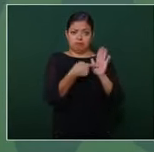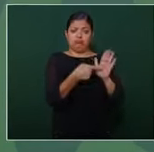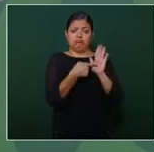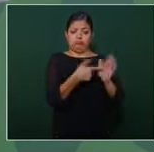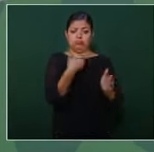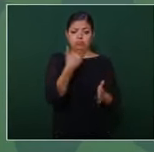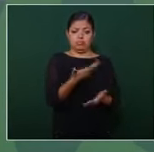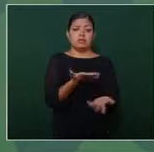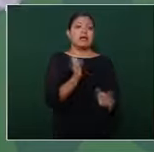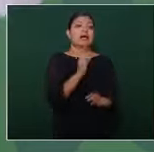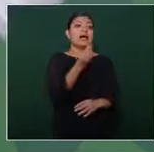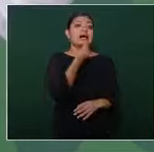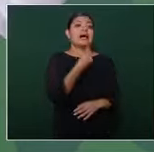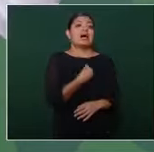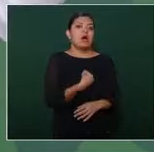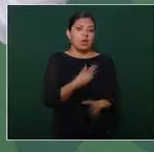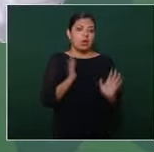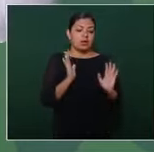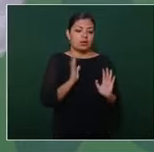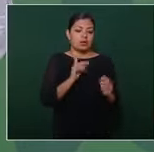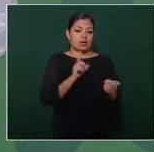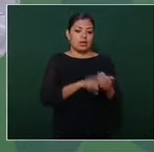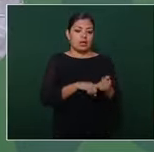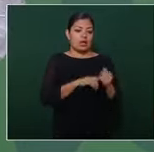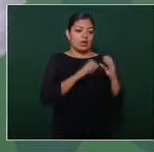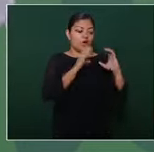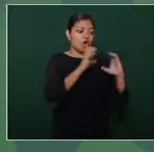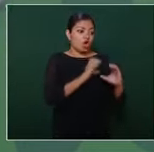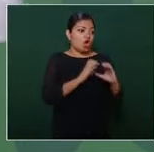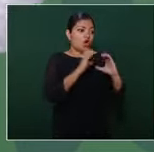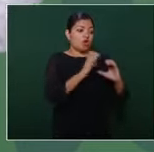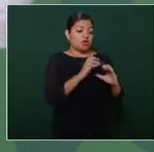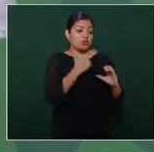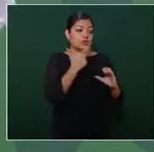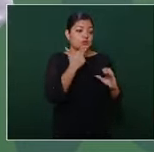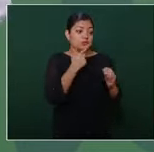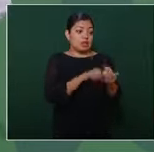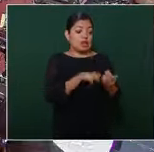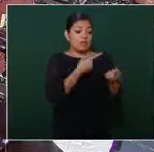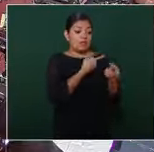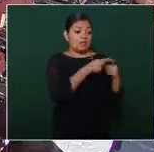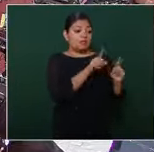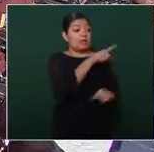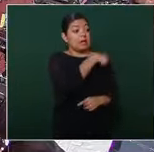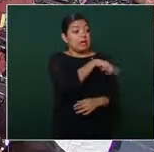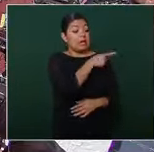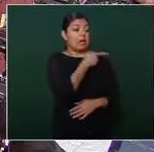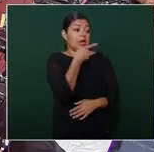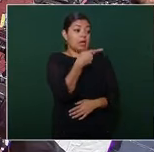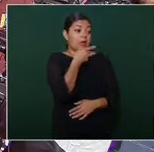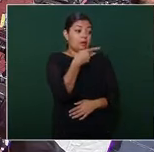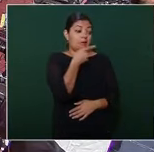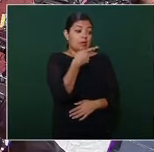los conservadores nuestros adversarios digan lo que